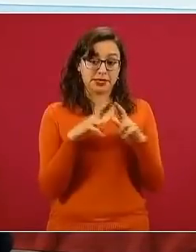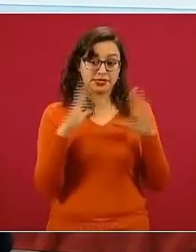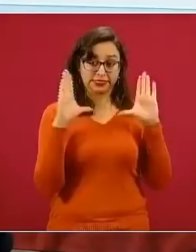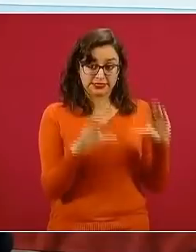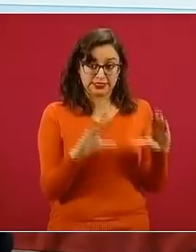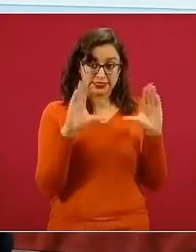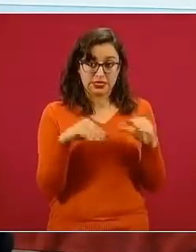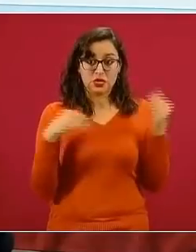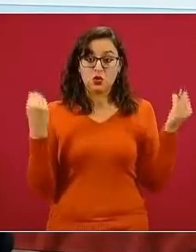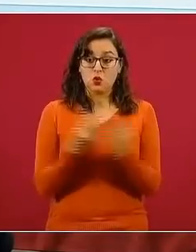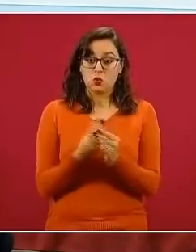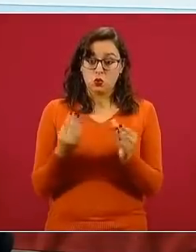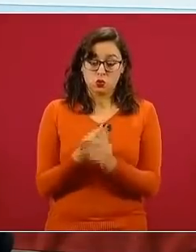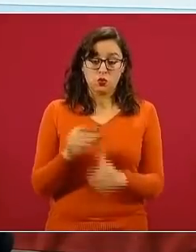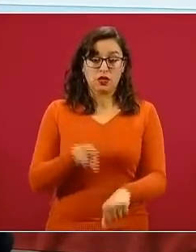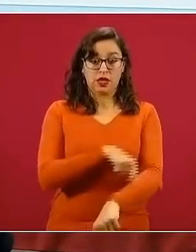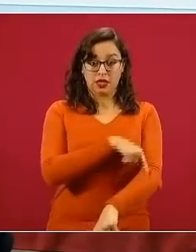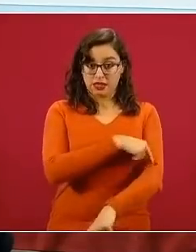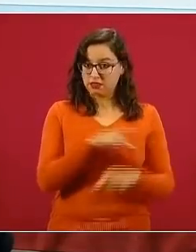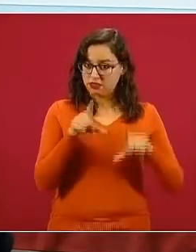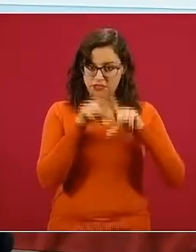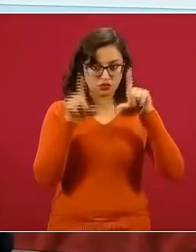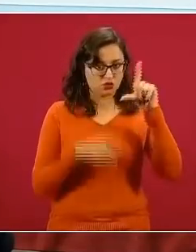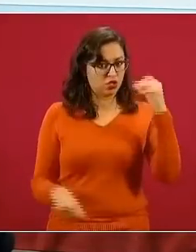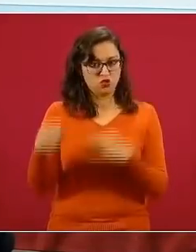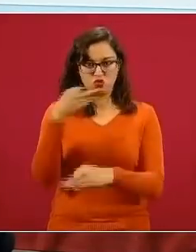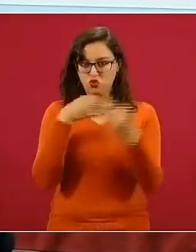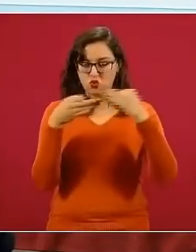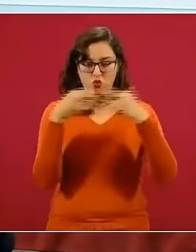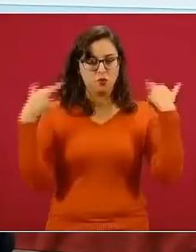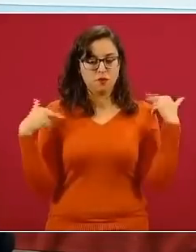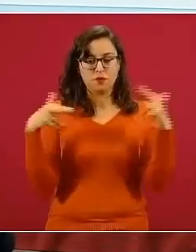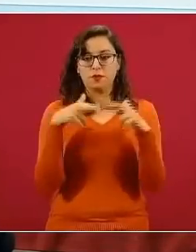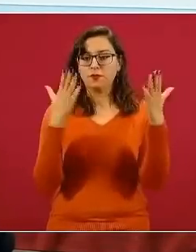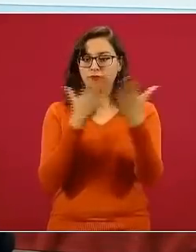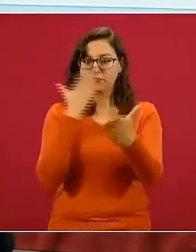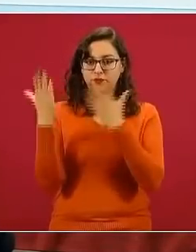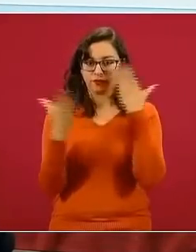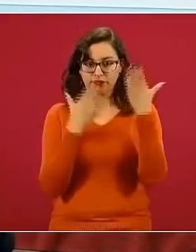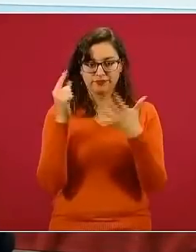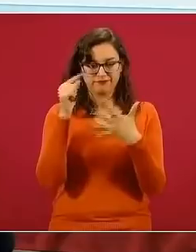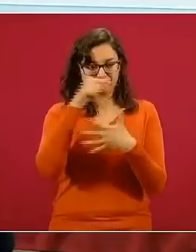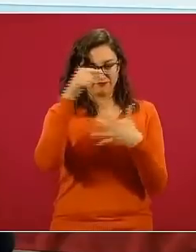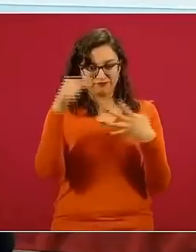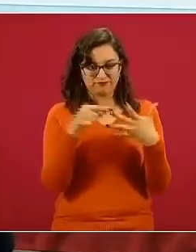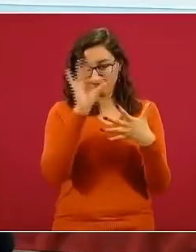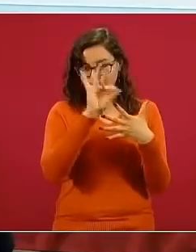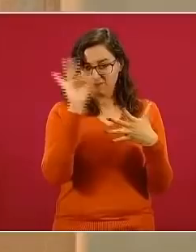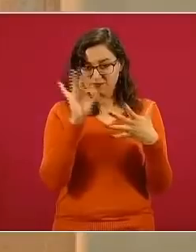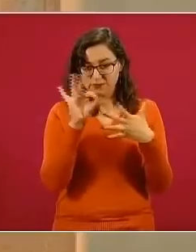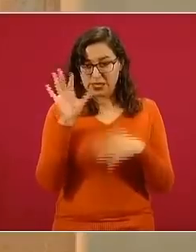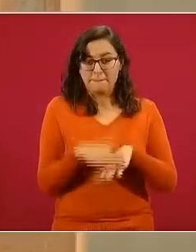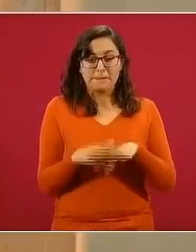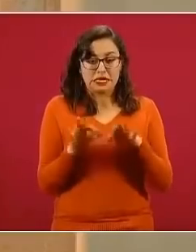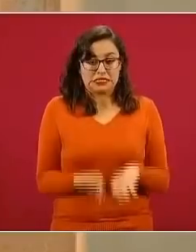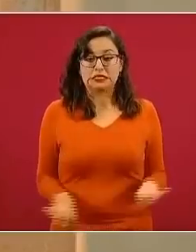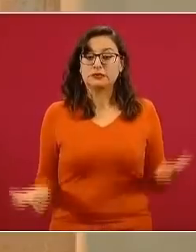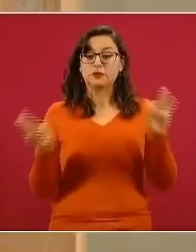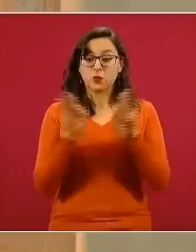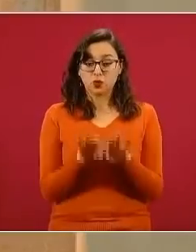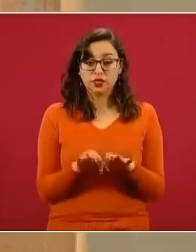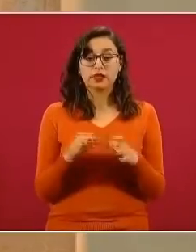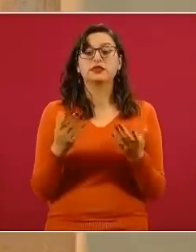saludable. Ese diplomado se va a impartir a nivel nacional y tiene algunos de los mejores elementos y expertos